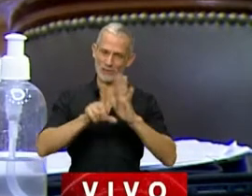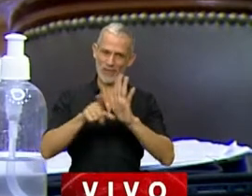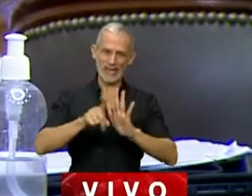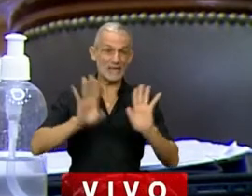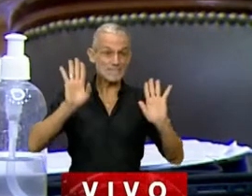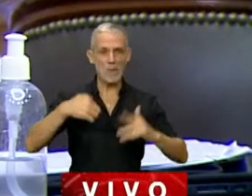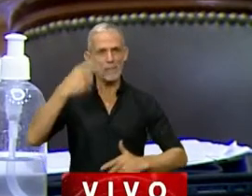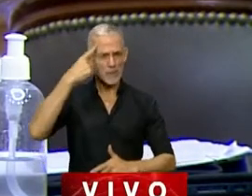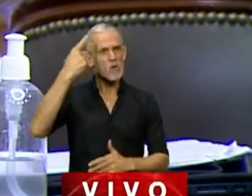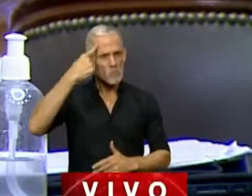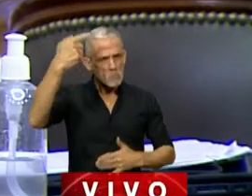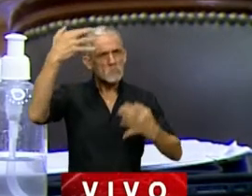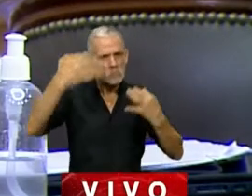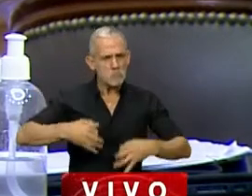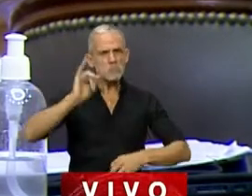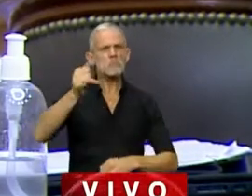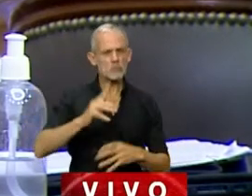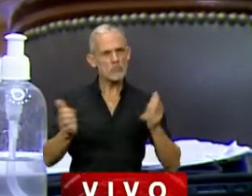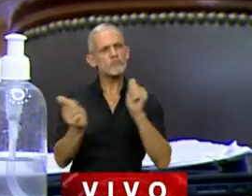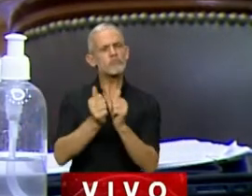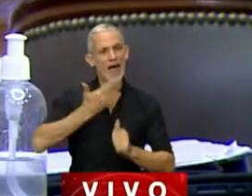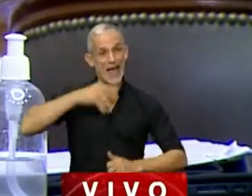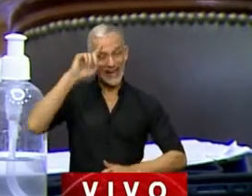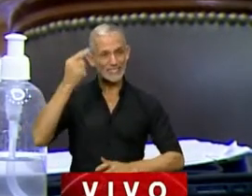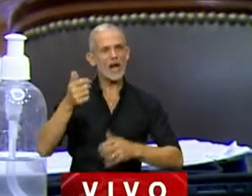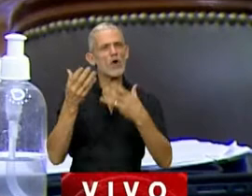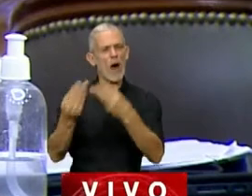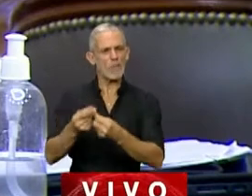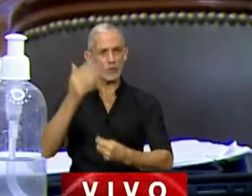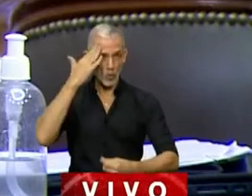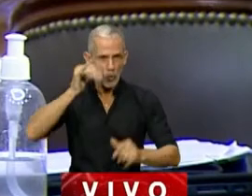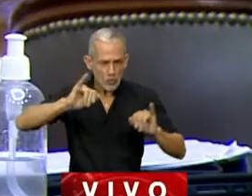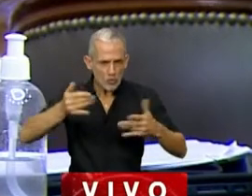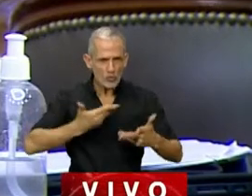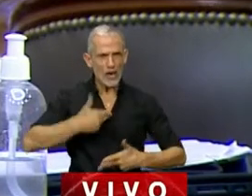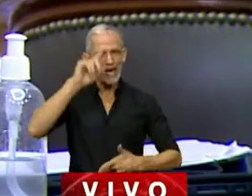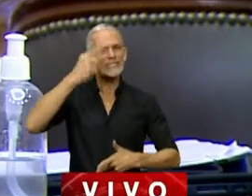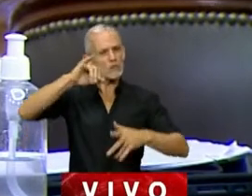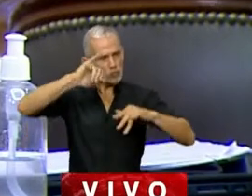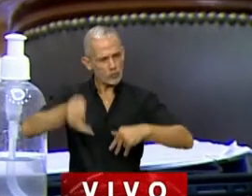Primero, creo en la necesidad del acompañamiento del Estado en la cultura. Creo en el Estado.